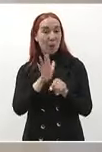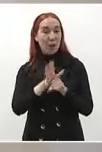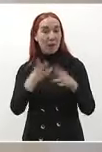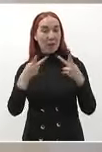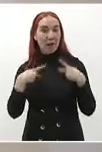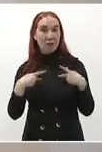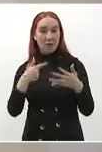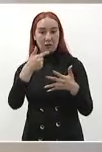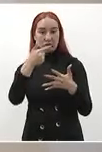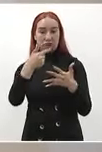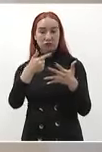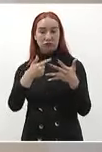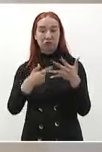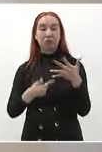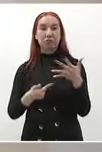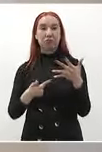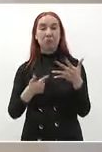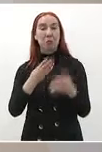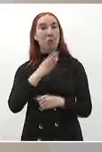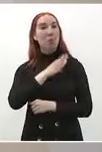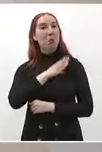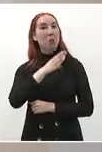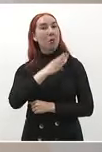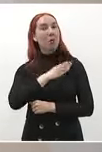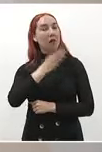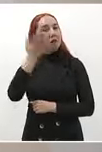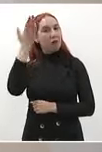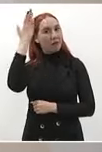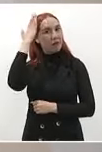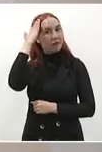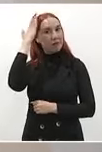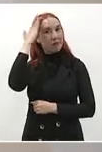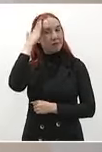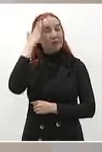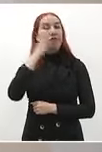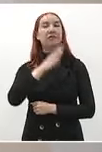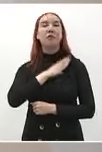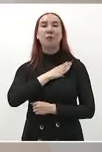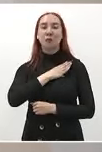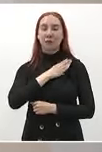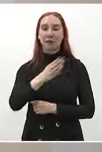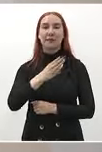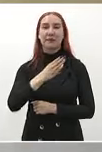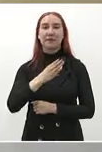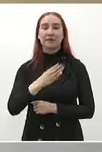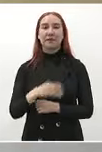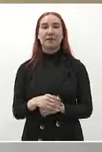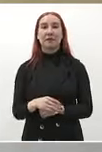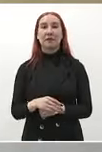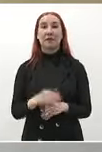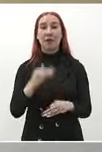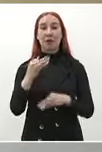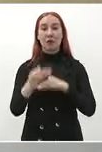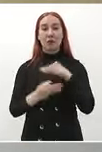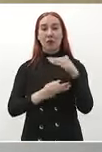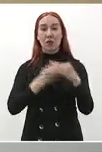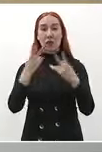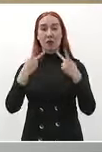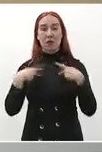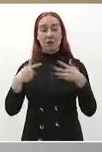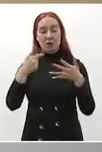muy buenos dirigentes y todos ellos si